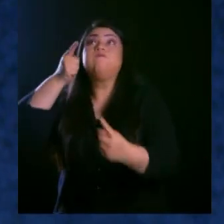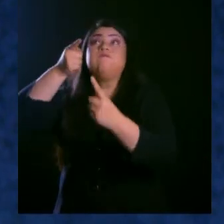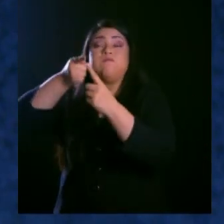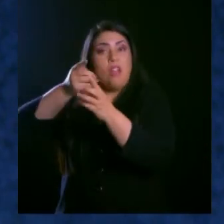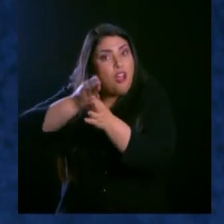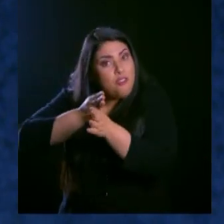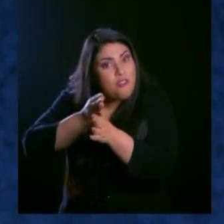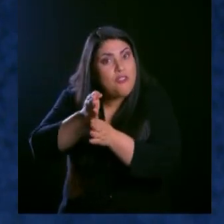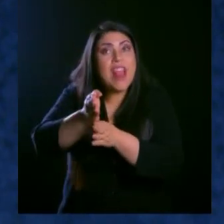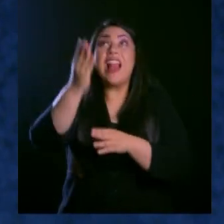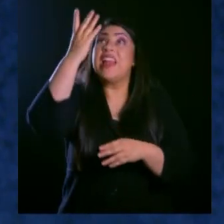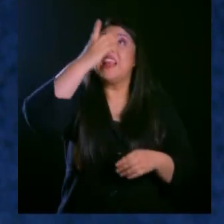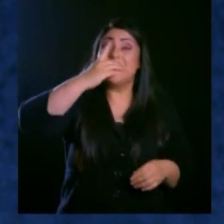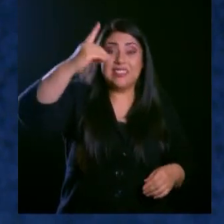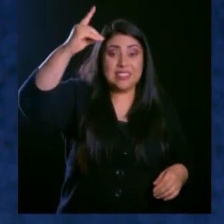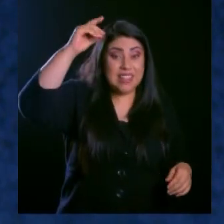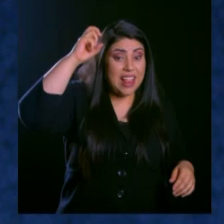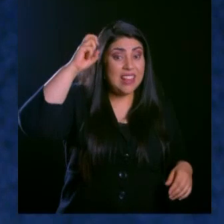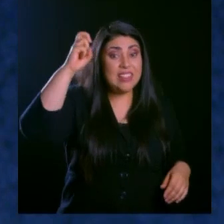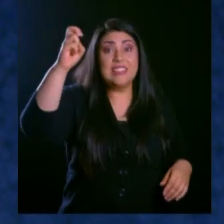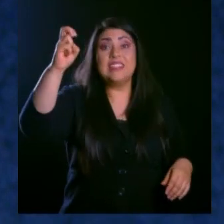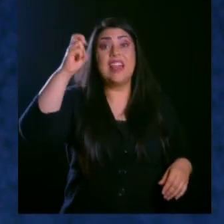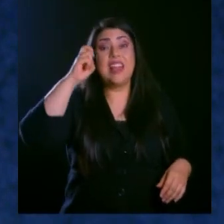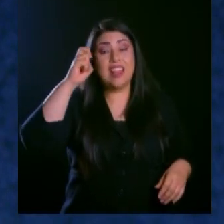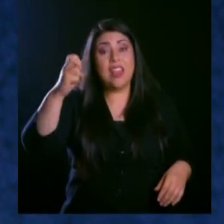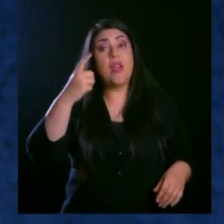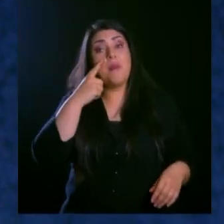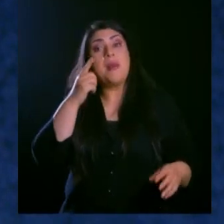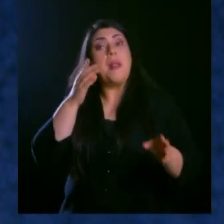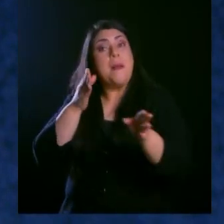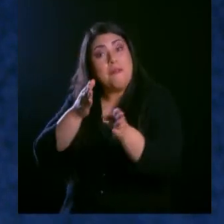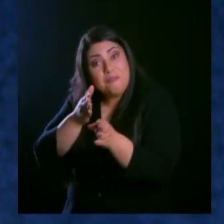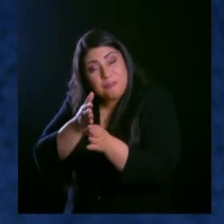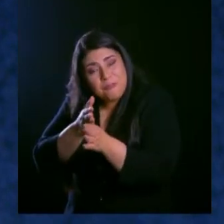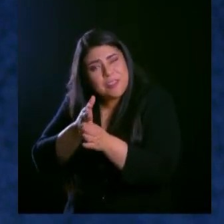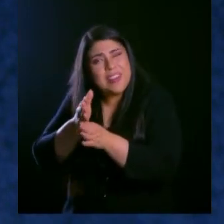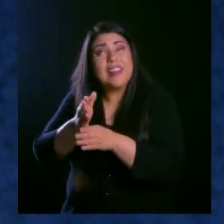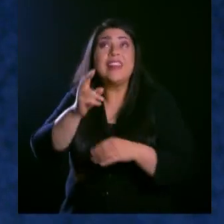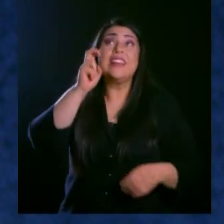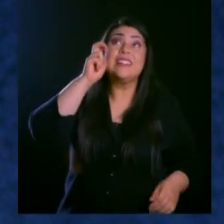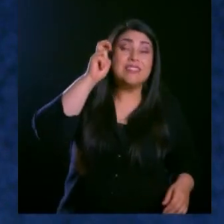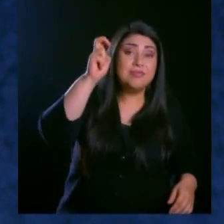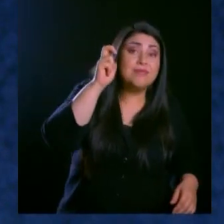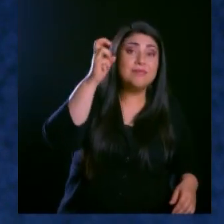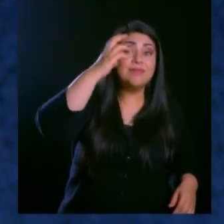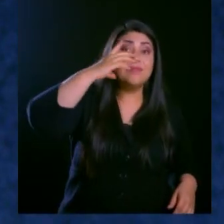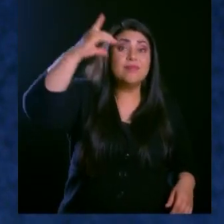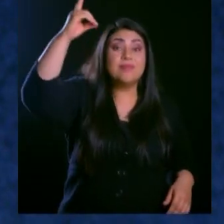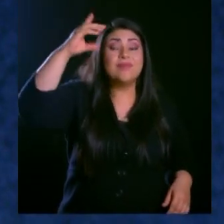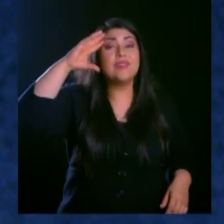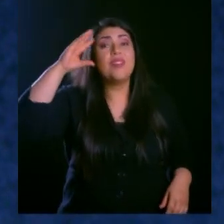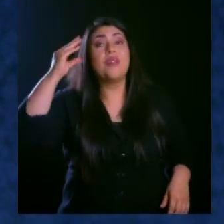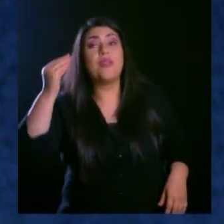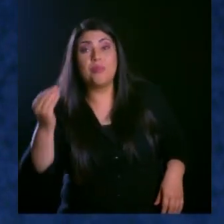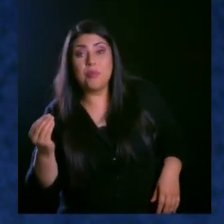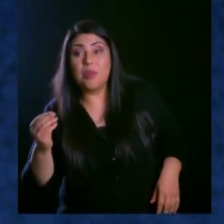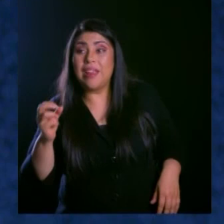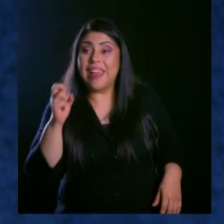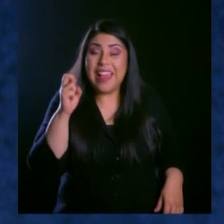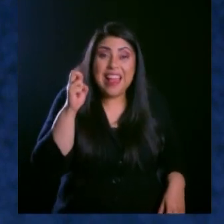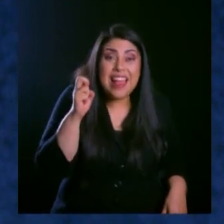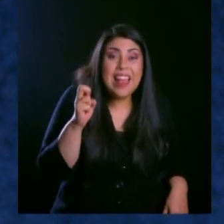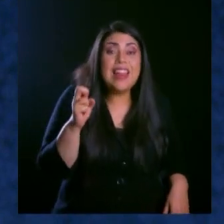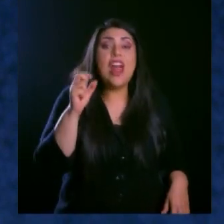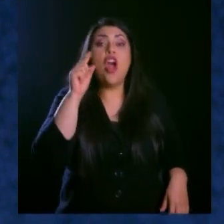al Señor. Esto es muy importante, que permaneciesen fieles al Señor. Ahorita voy. Porque era varón bueno y lleno del Espíritu